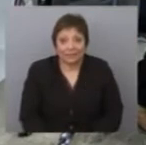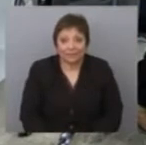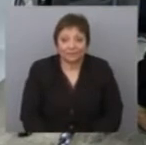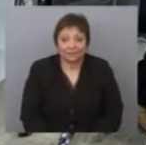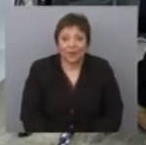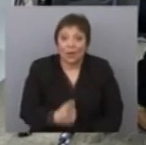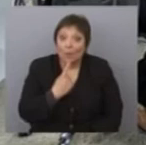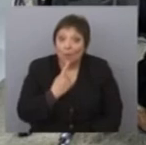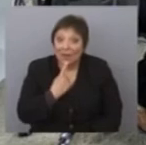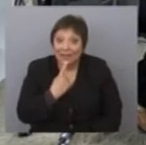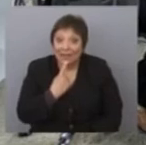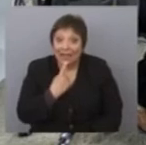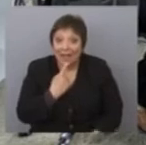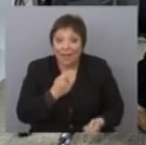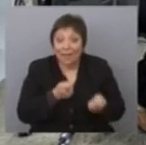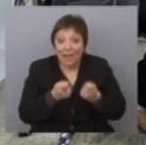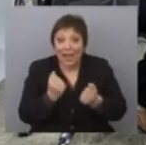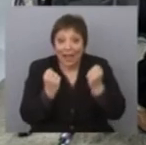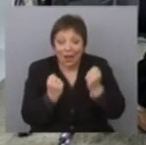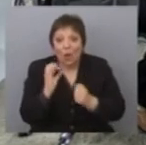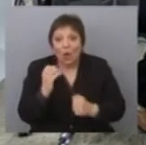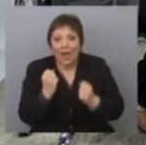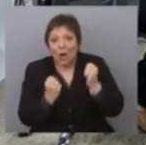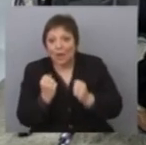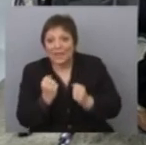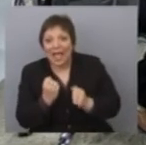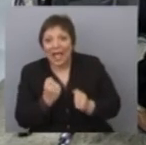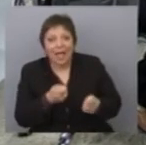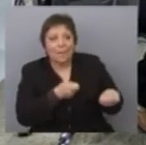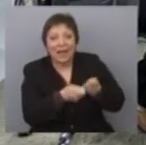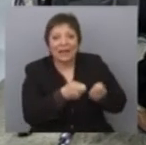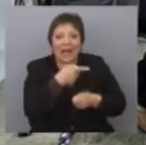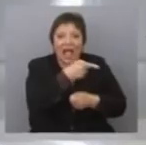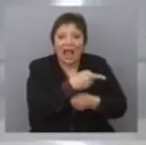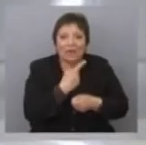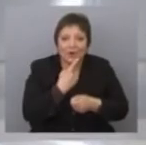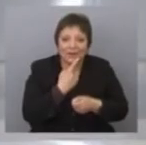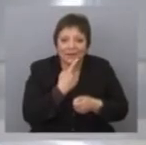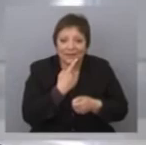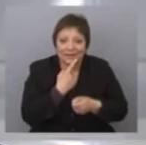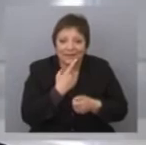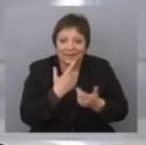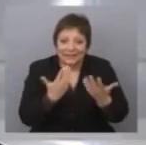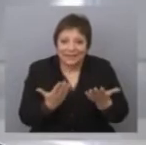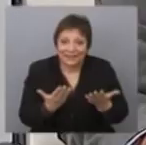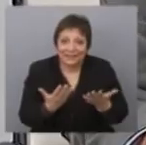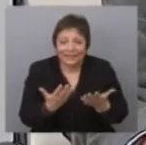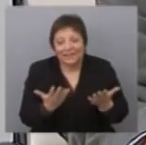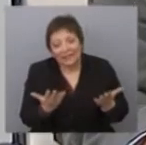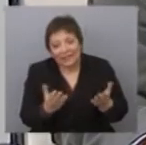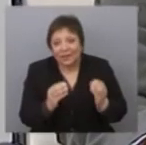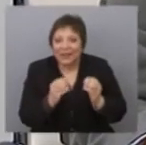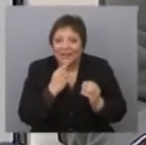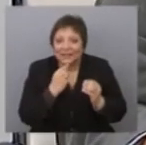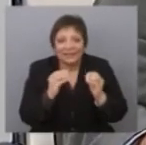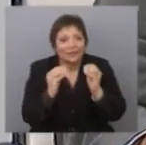¿La política moviendo la economía o la economía jugando fuerte con la política? La polarización, Álvaro. Yo creo que la suma de las